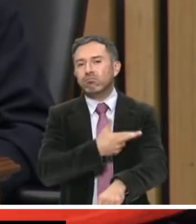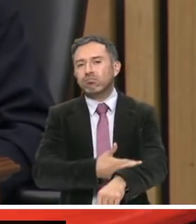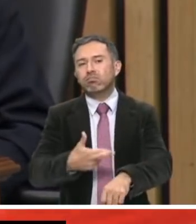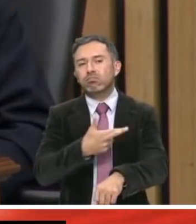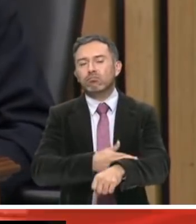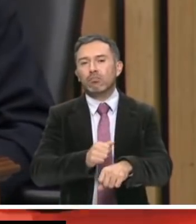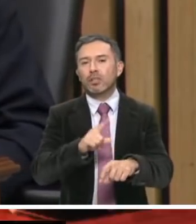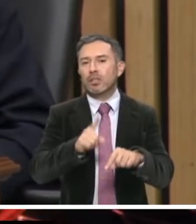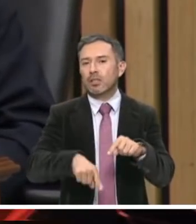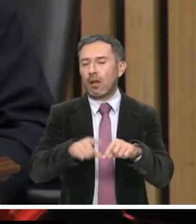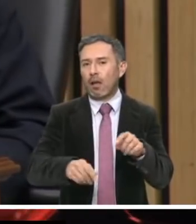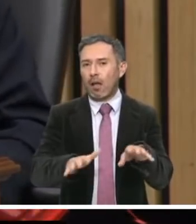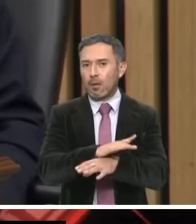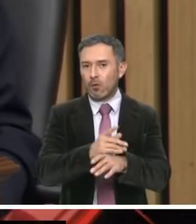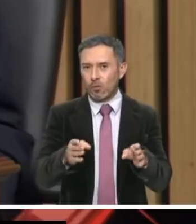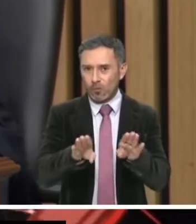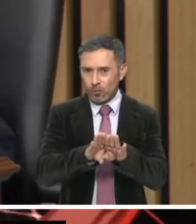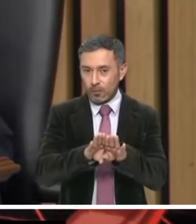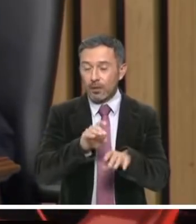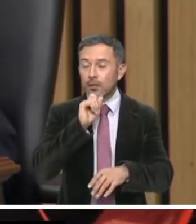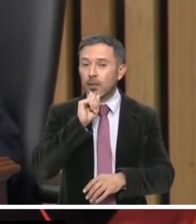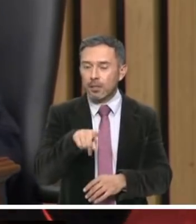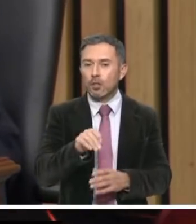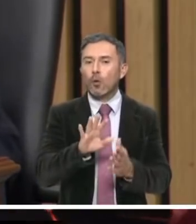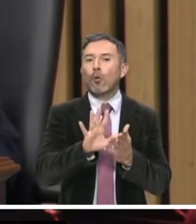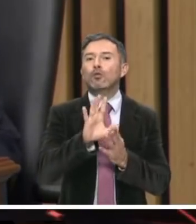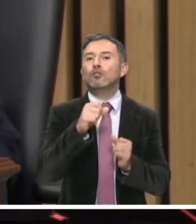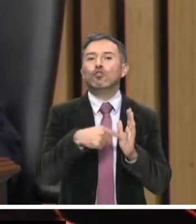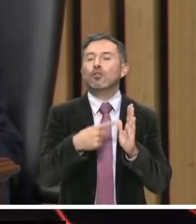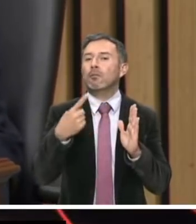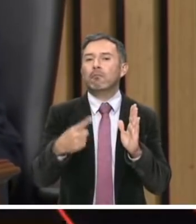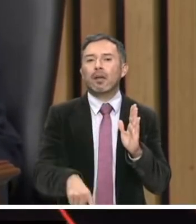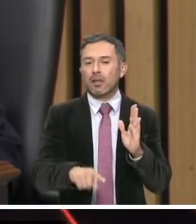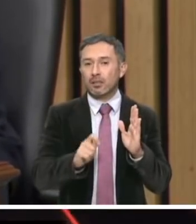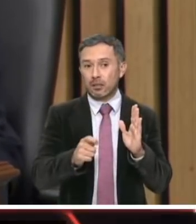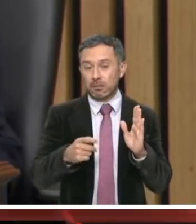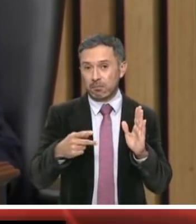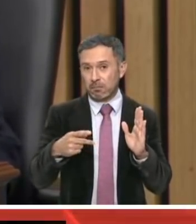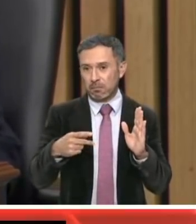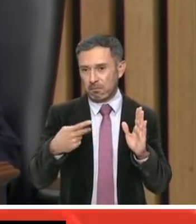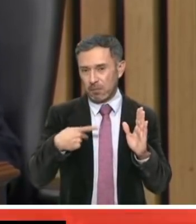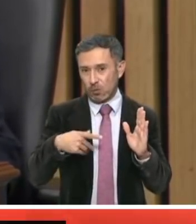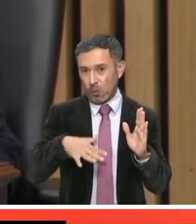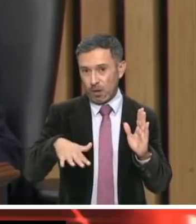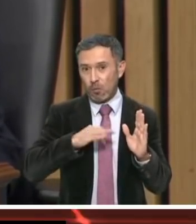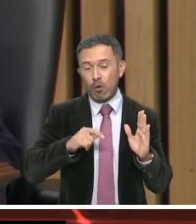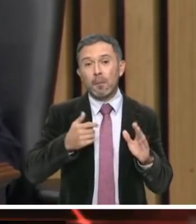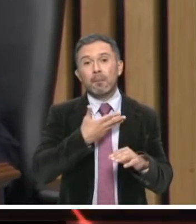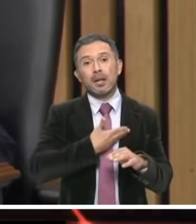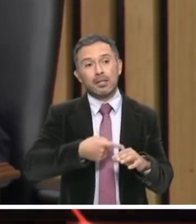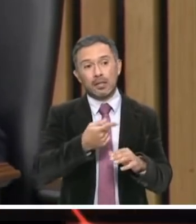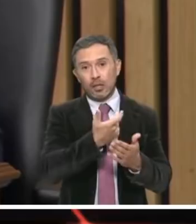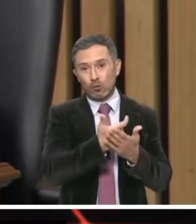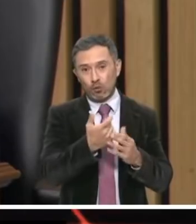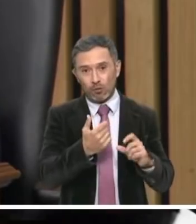y el cumplimiento del mandato constitucional que nadie puede percibir un sueldo superior